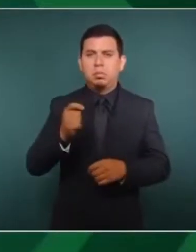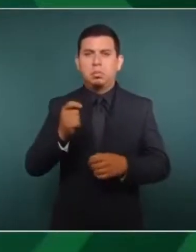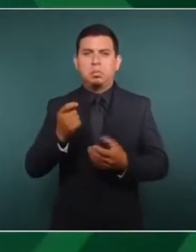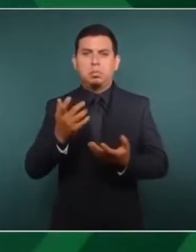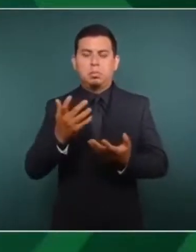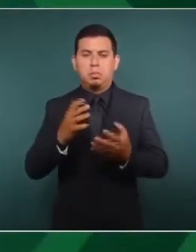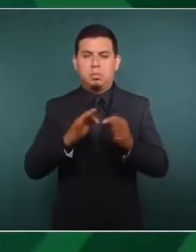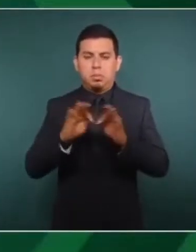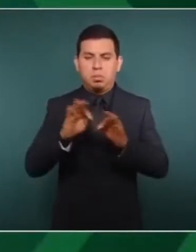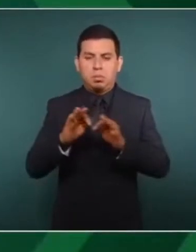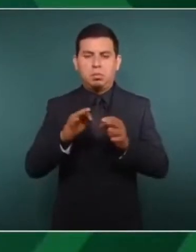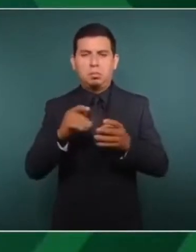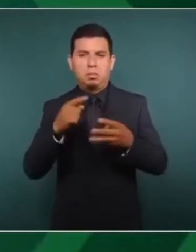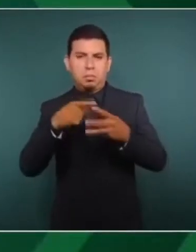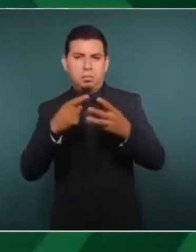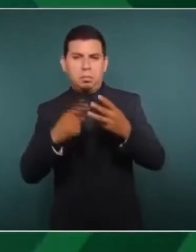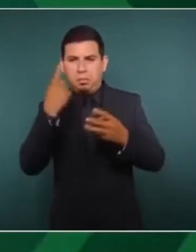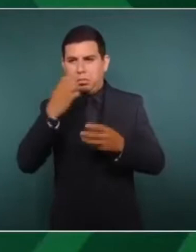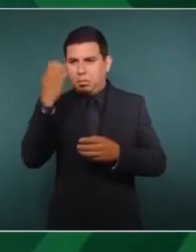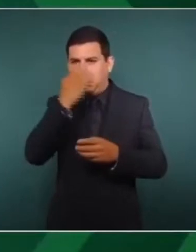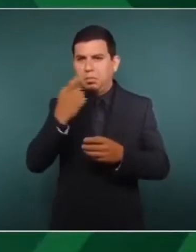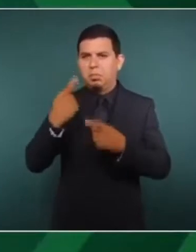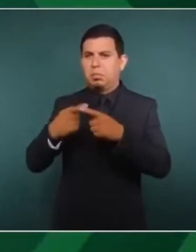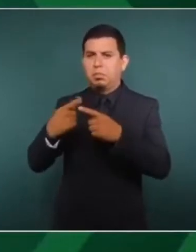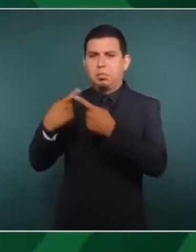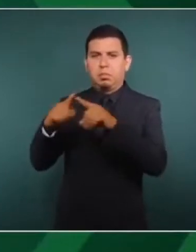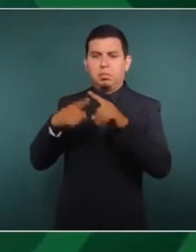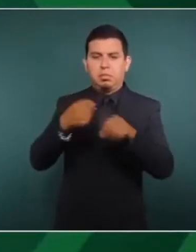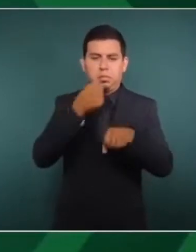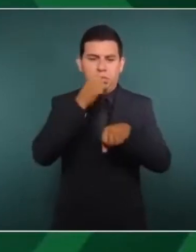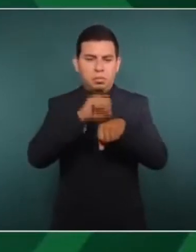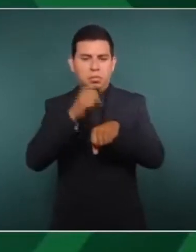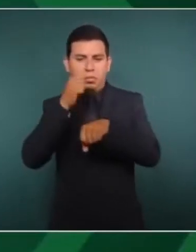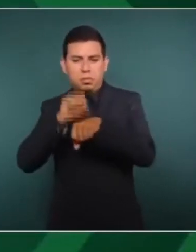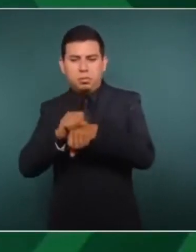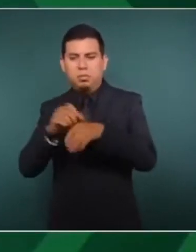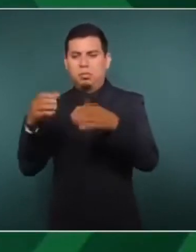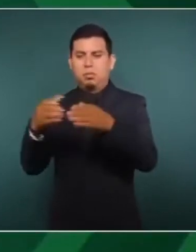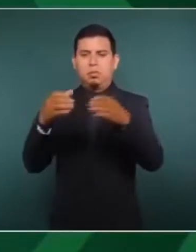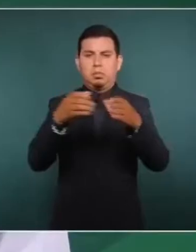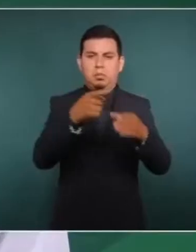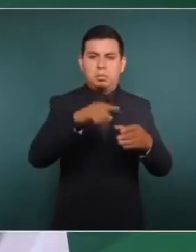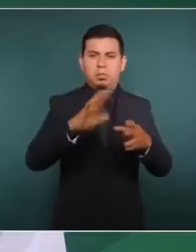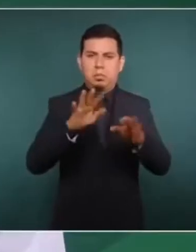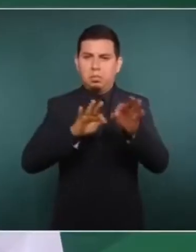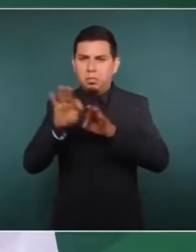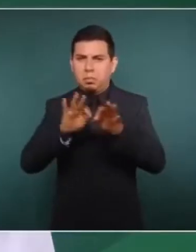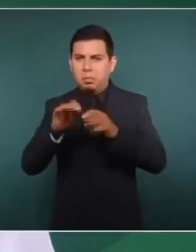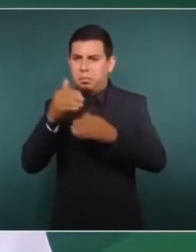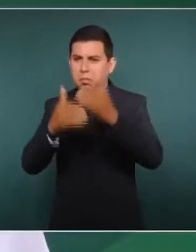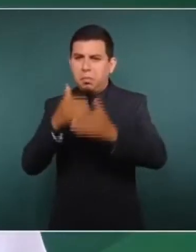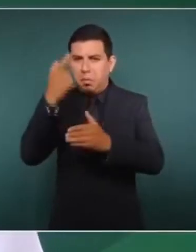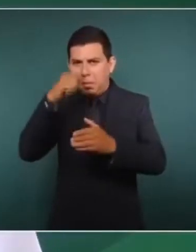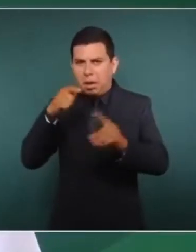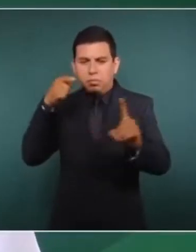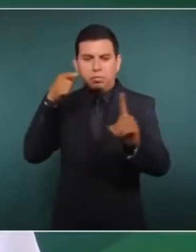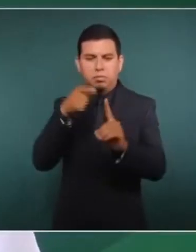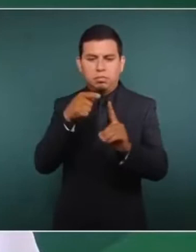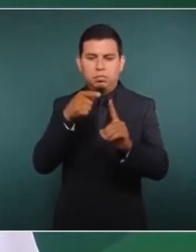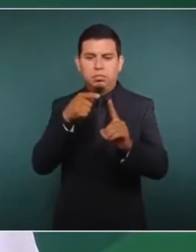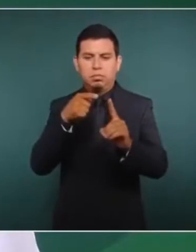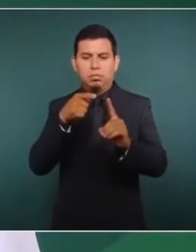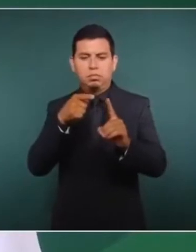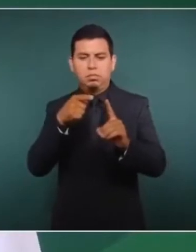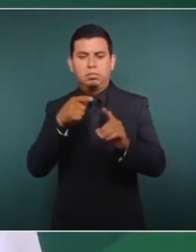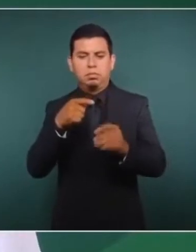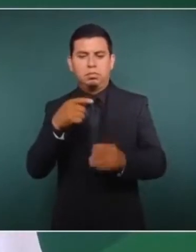que evalúa el secretariado, comparativamente con el año pasado hay una disminución, en total es